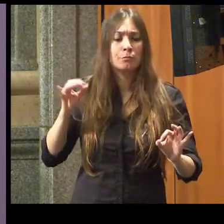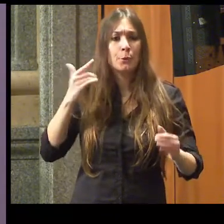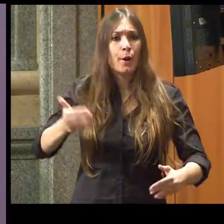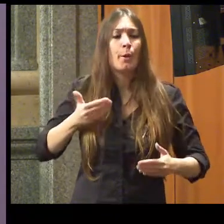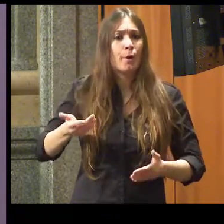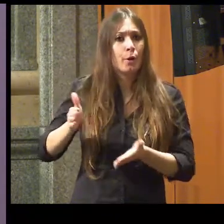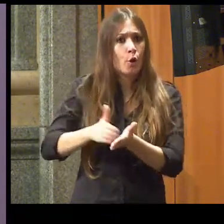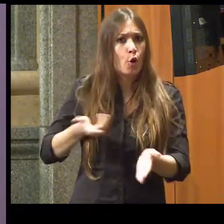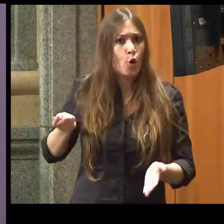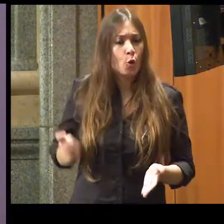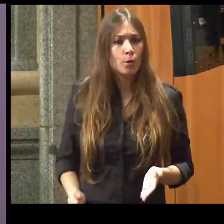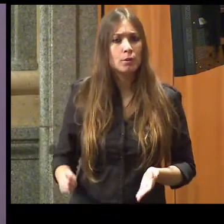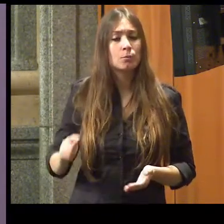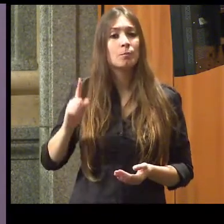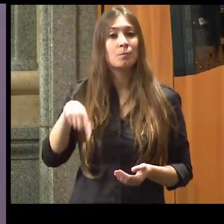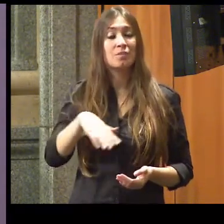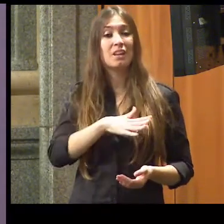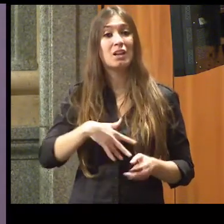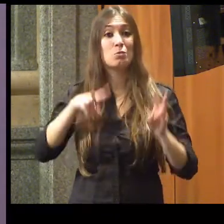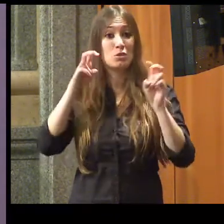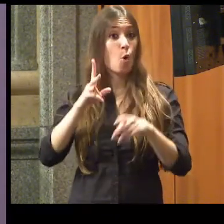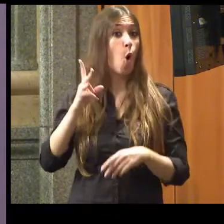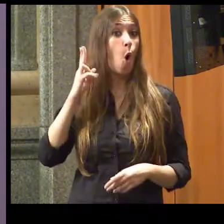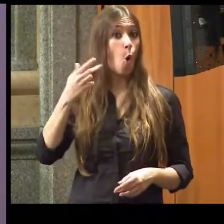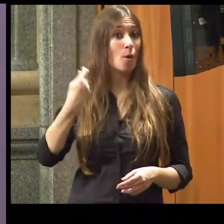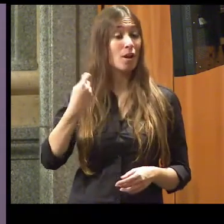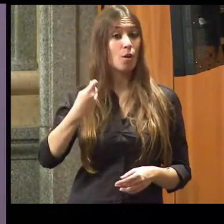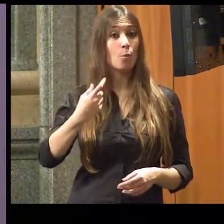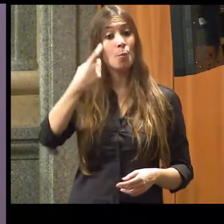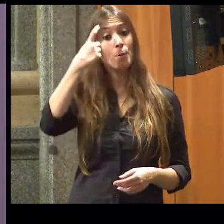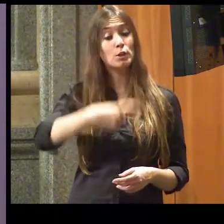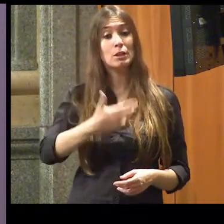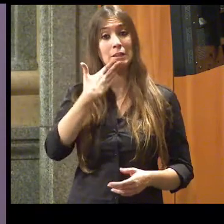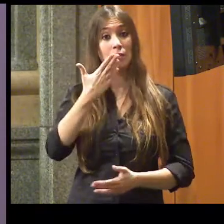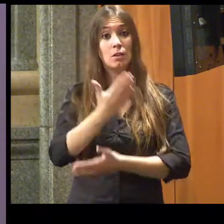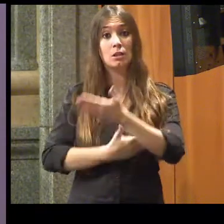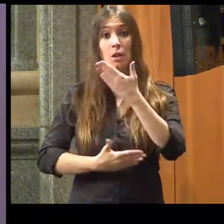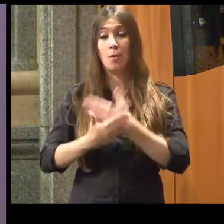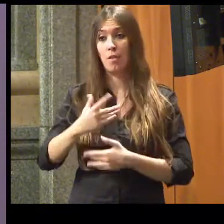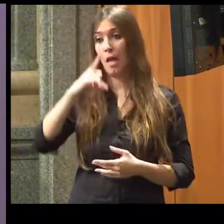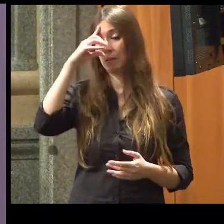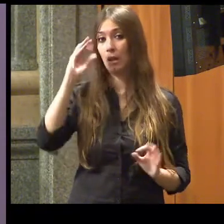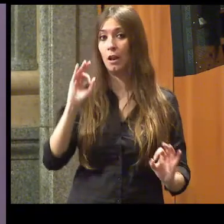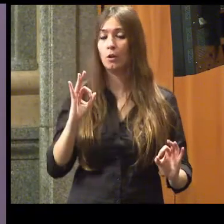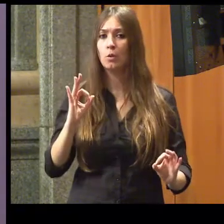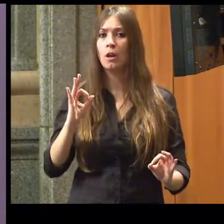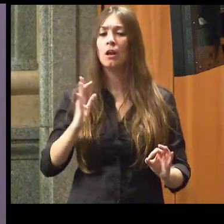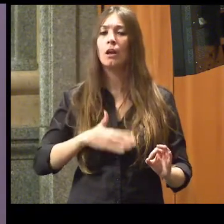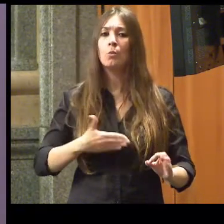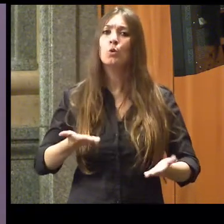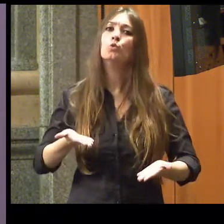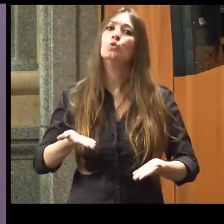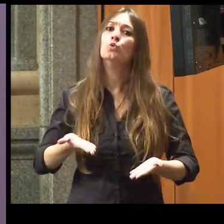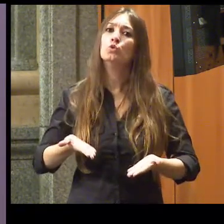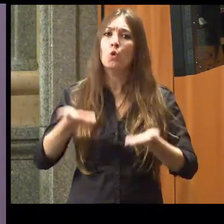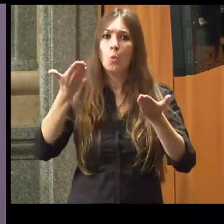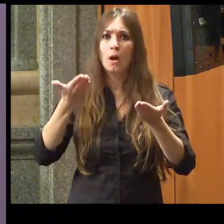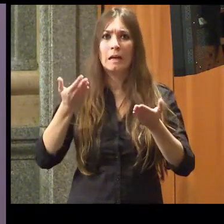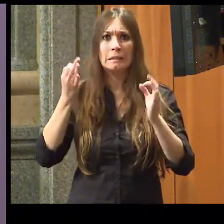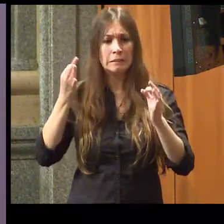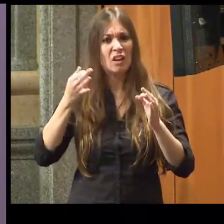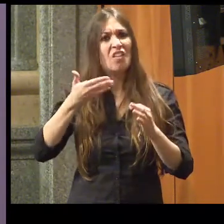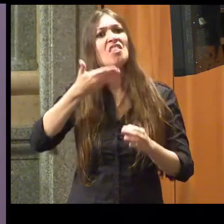También queremos que las jubilaciones de la persona con discapacidad intelectual suban tiernas